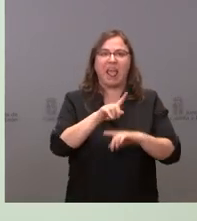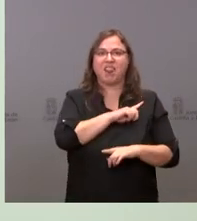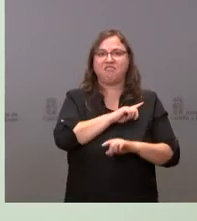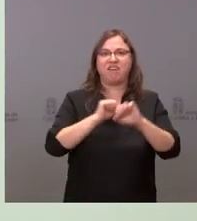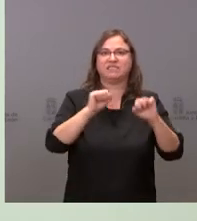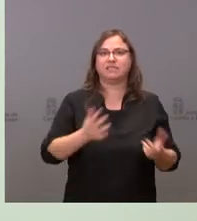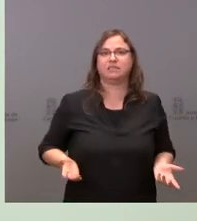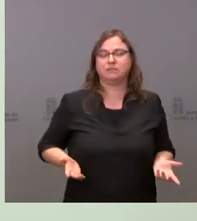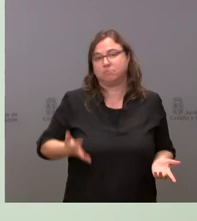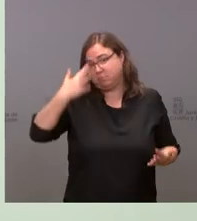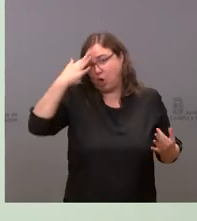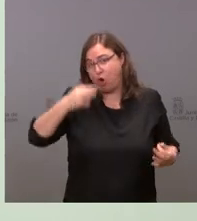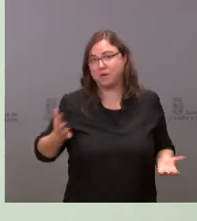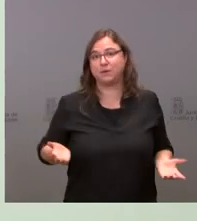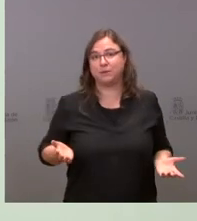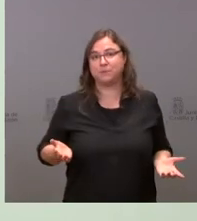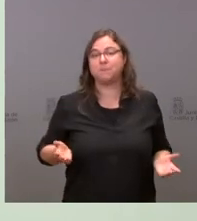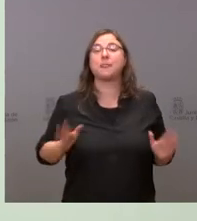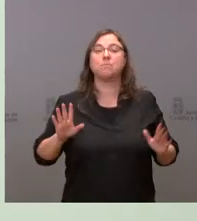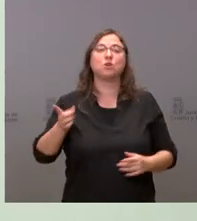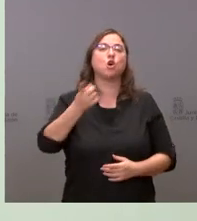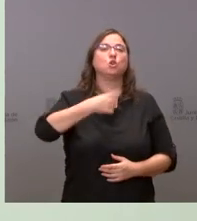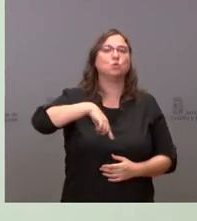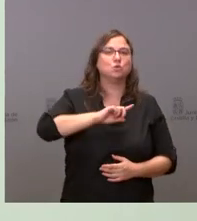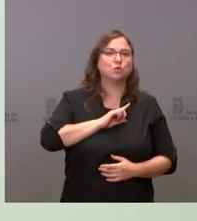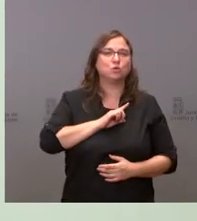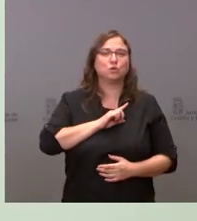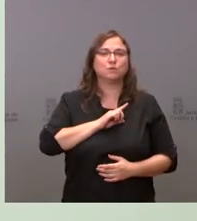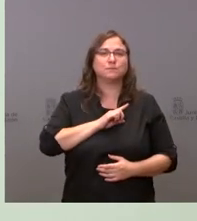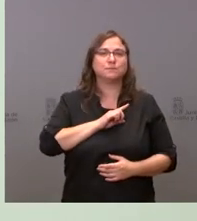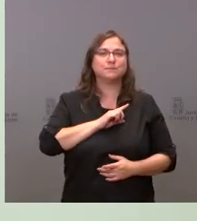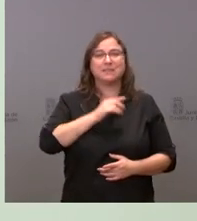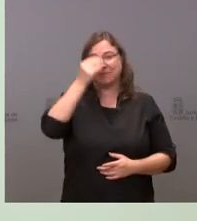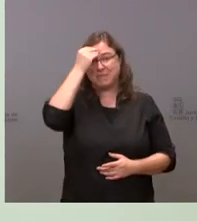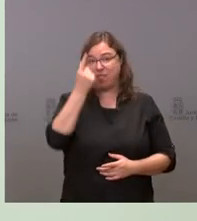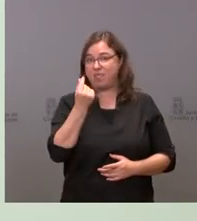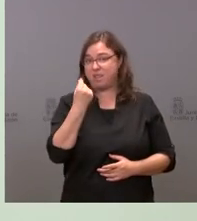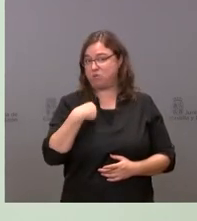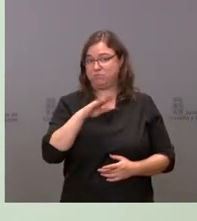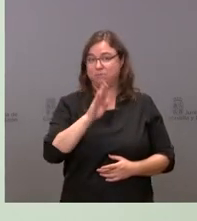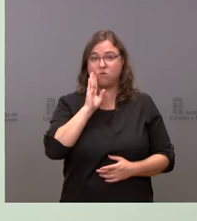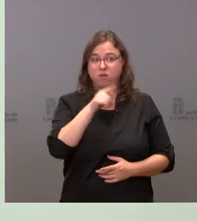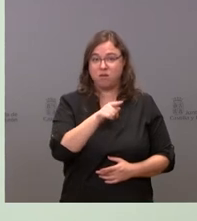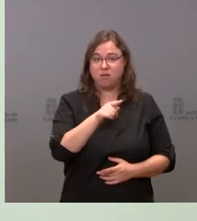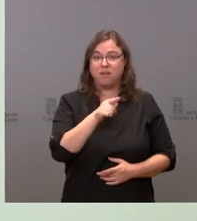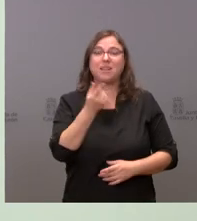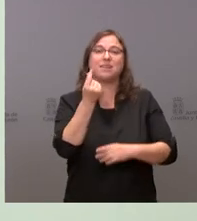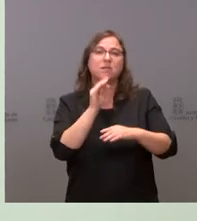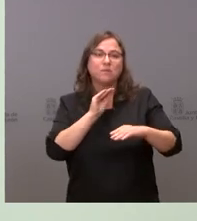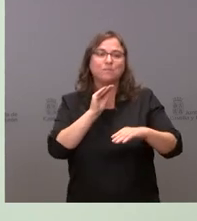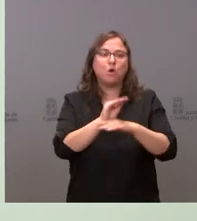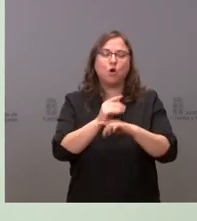parecen lo razonable pero nosotros entendíamos que ese dinero tenía que ser una apuesta